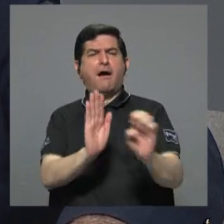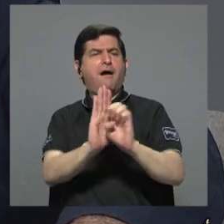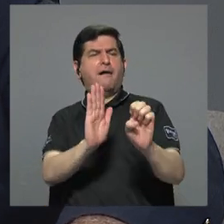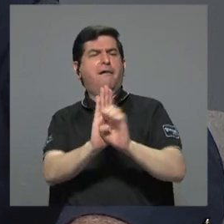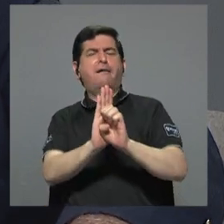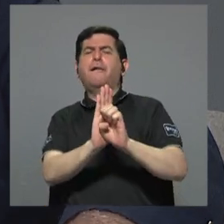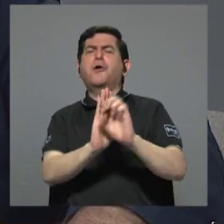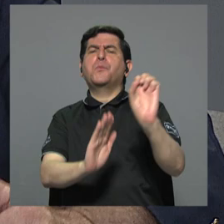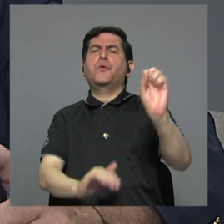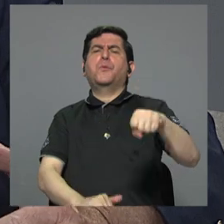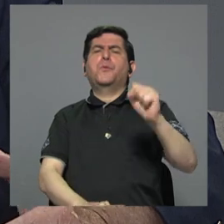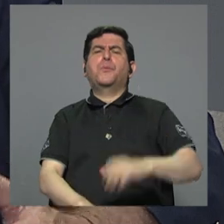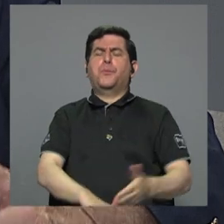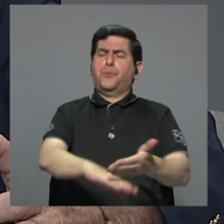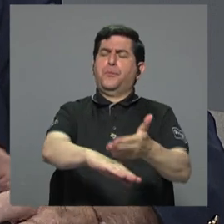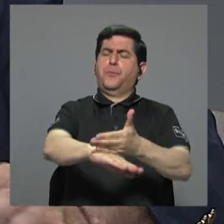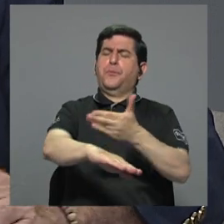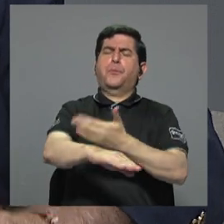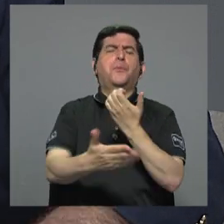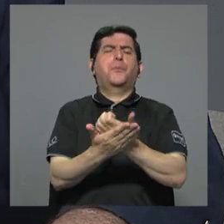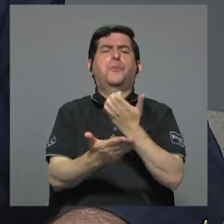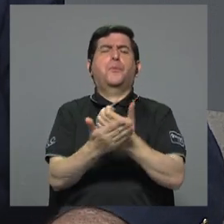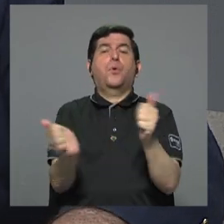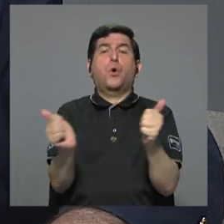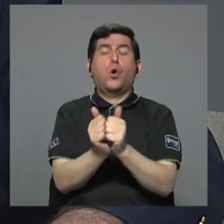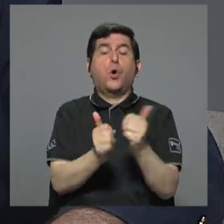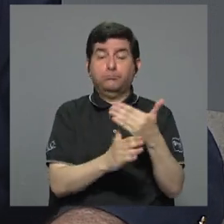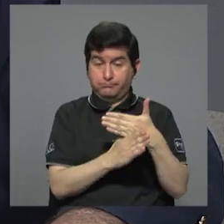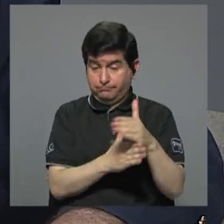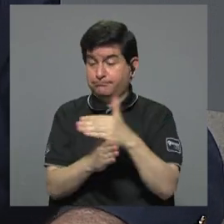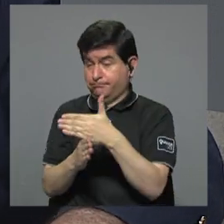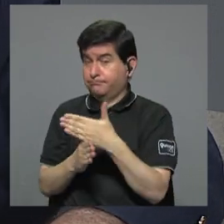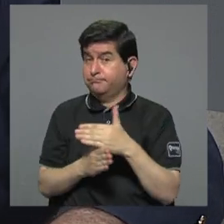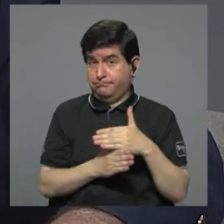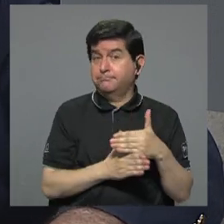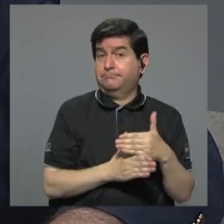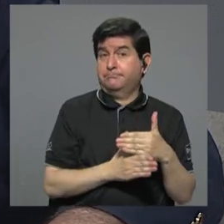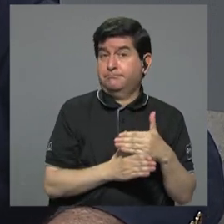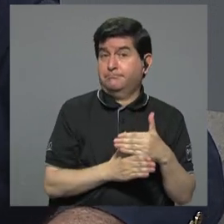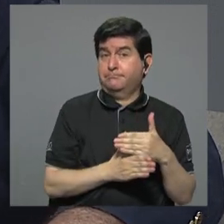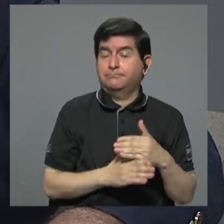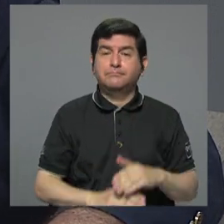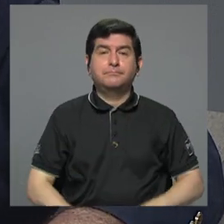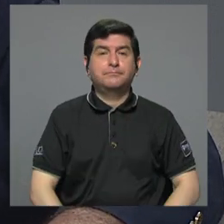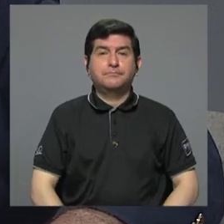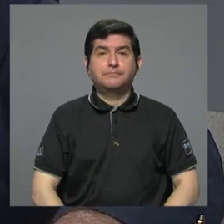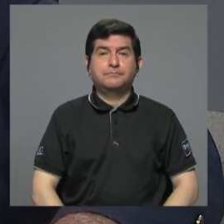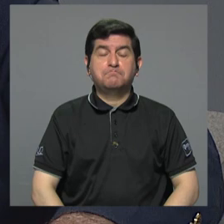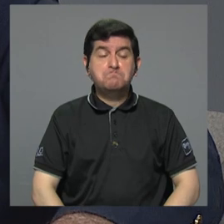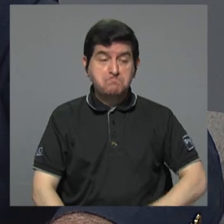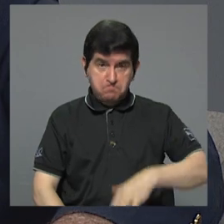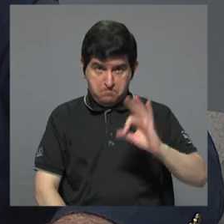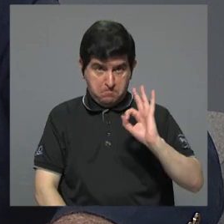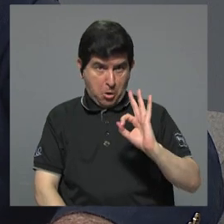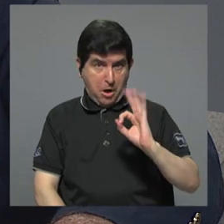de crecimiento económico con distribución y bueno,